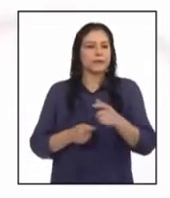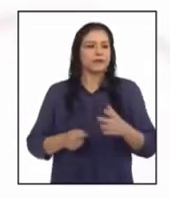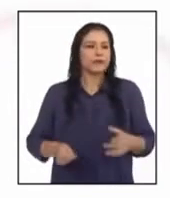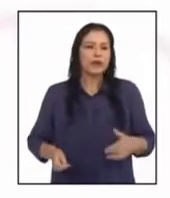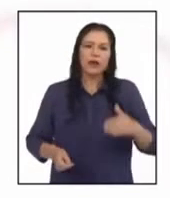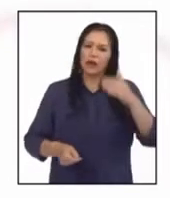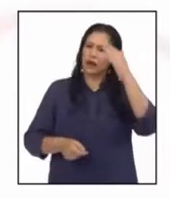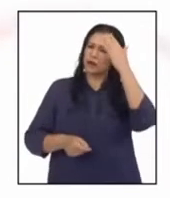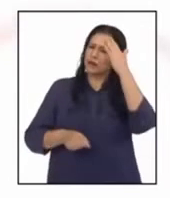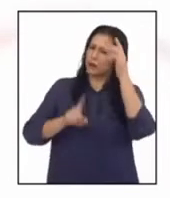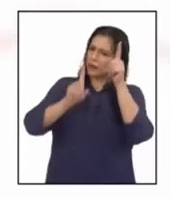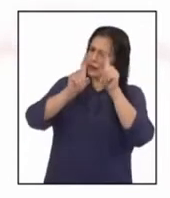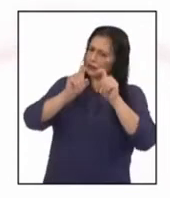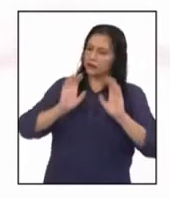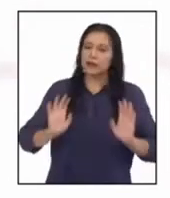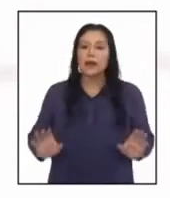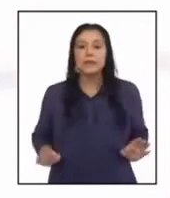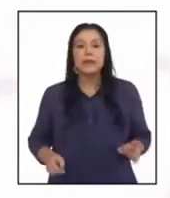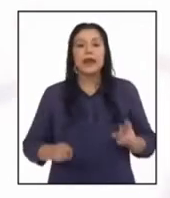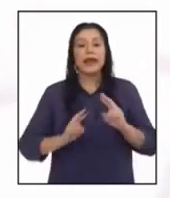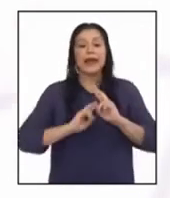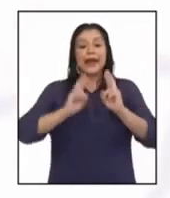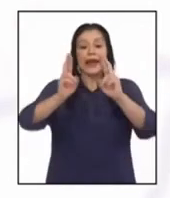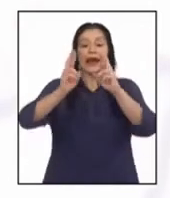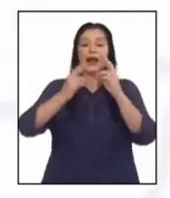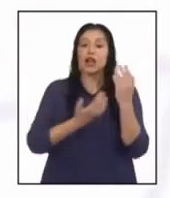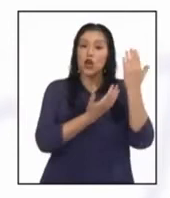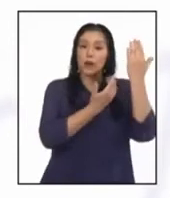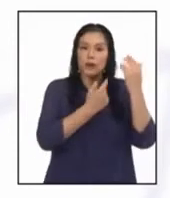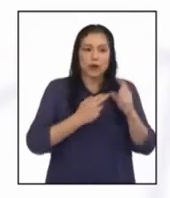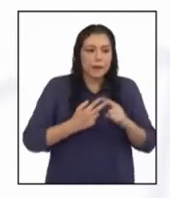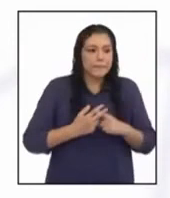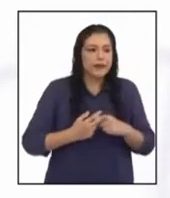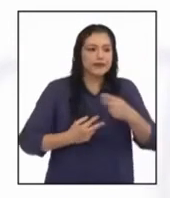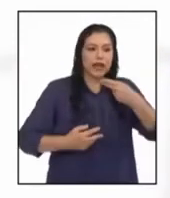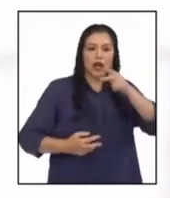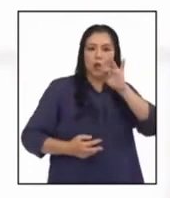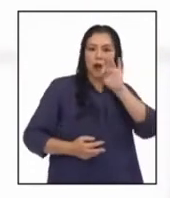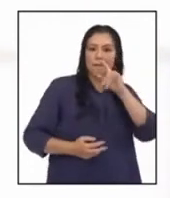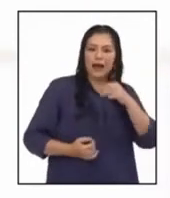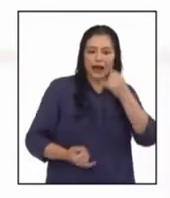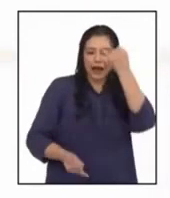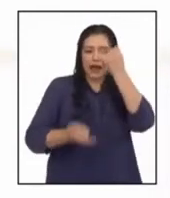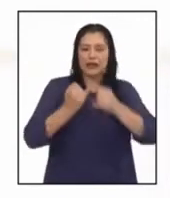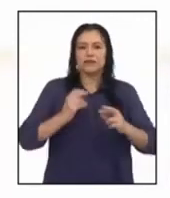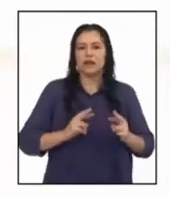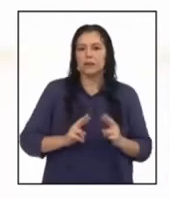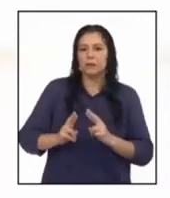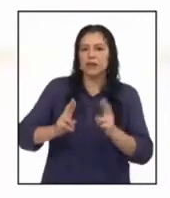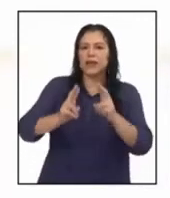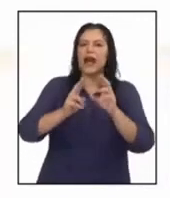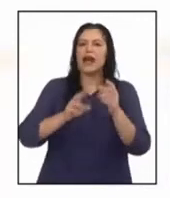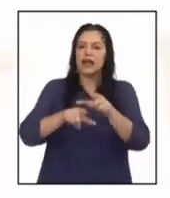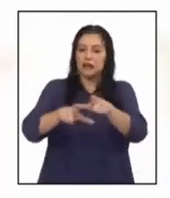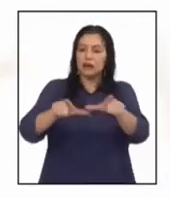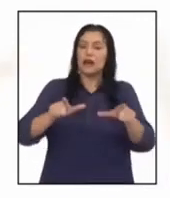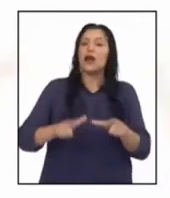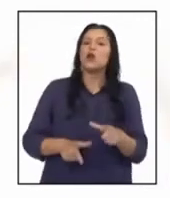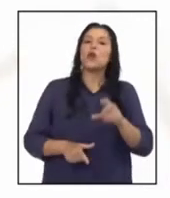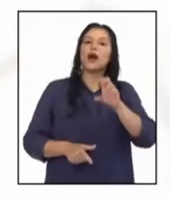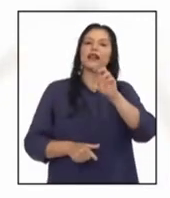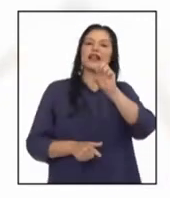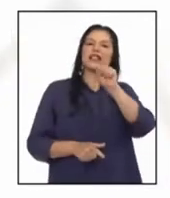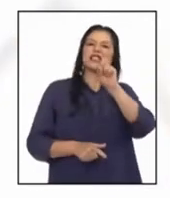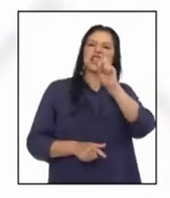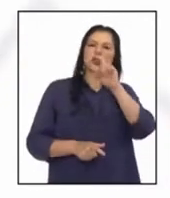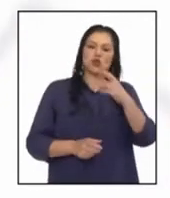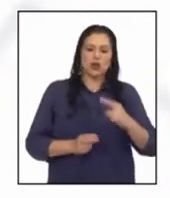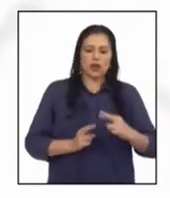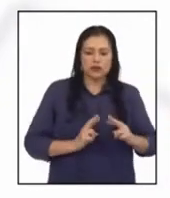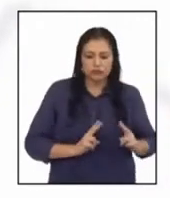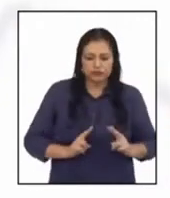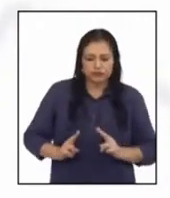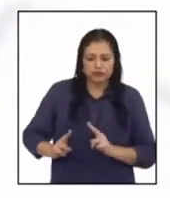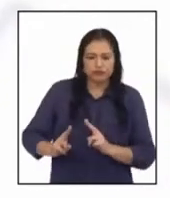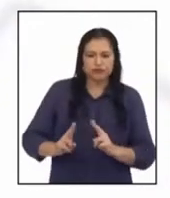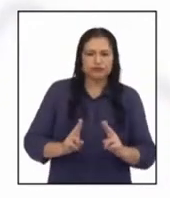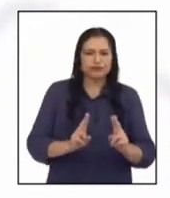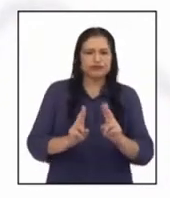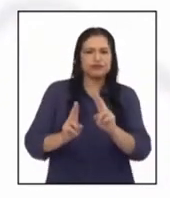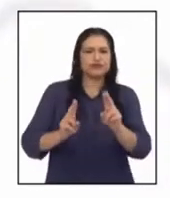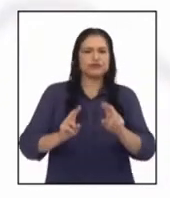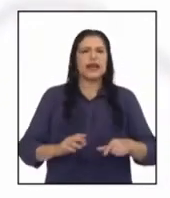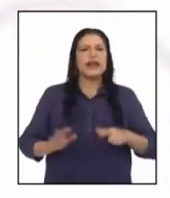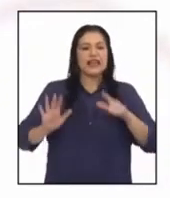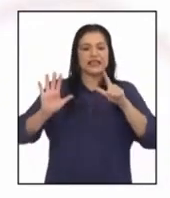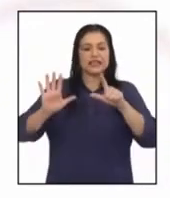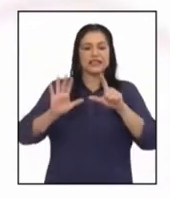¿Sabías qué? El río Piura nace en Huamaca y termina en el distrito de Sechura. Durante su recorrido se alimenta de